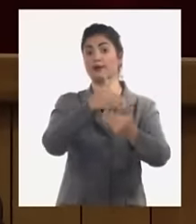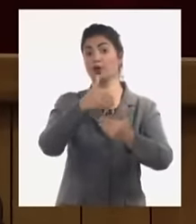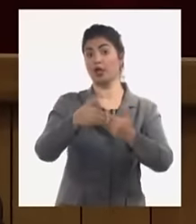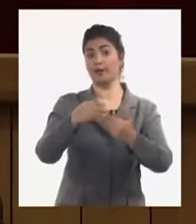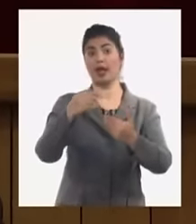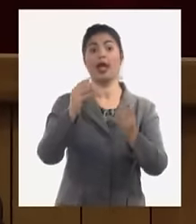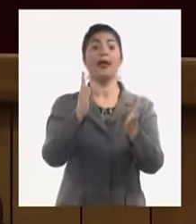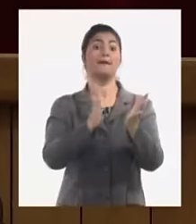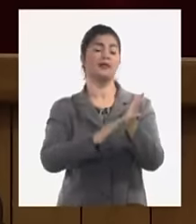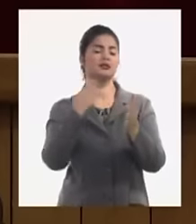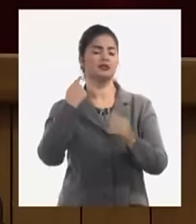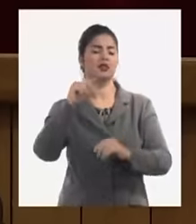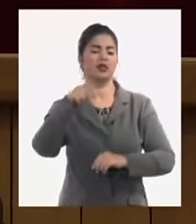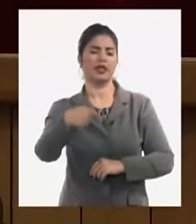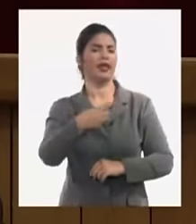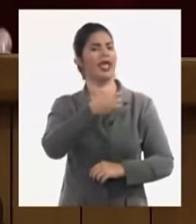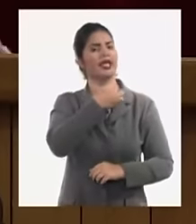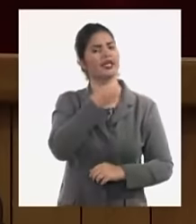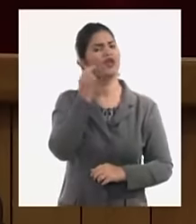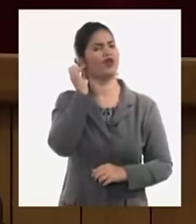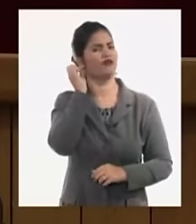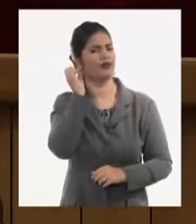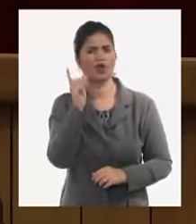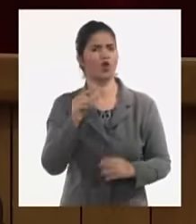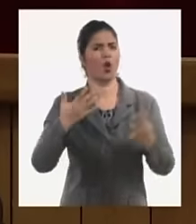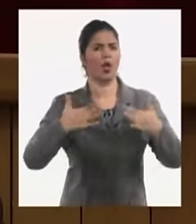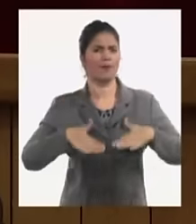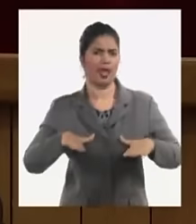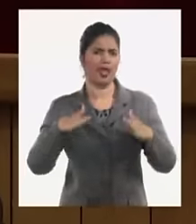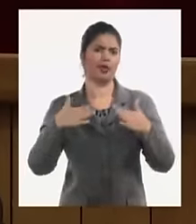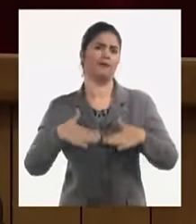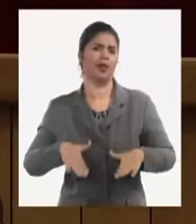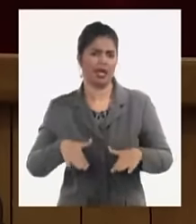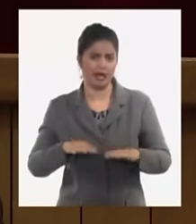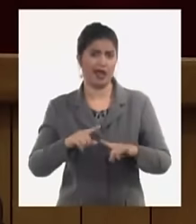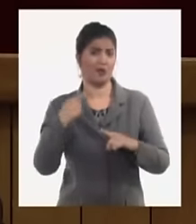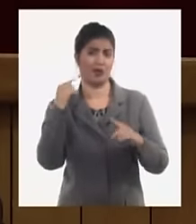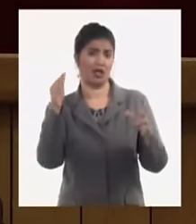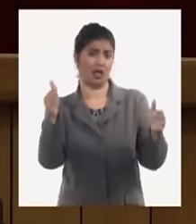meses del año por otra parte